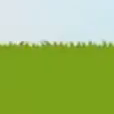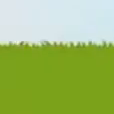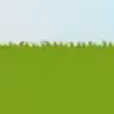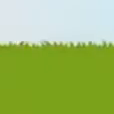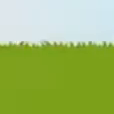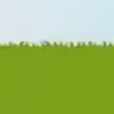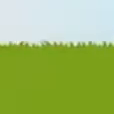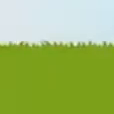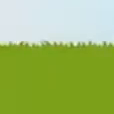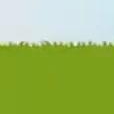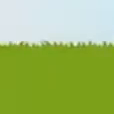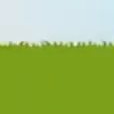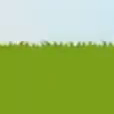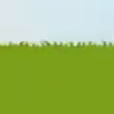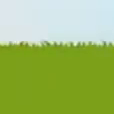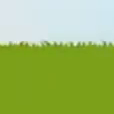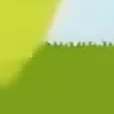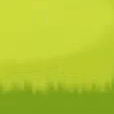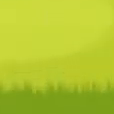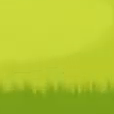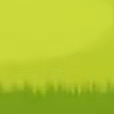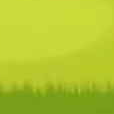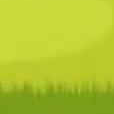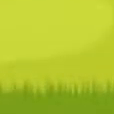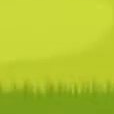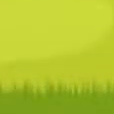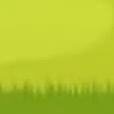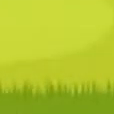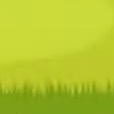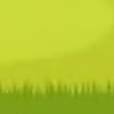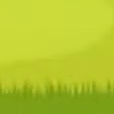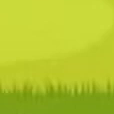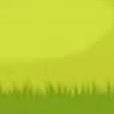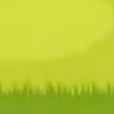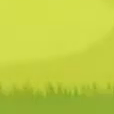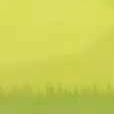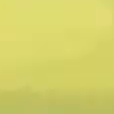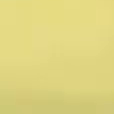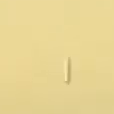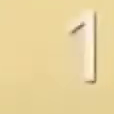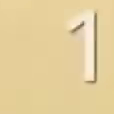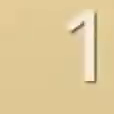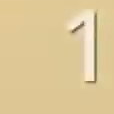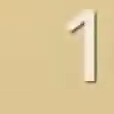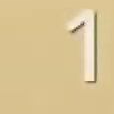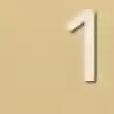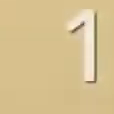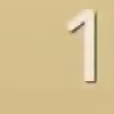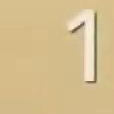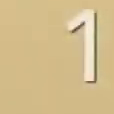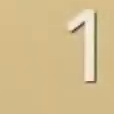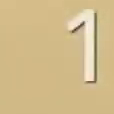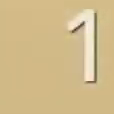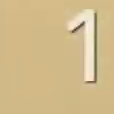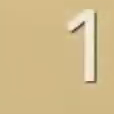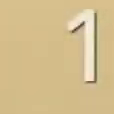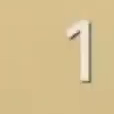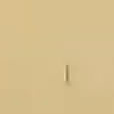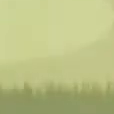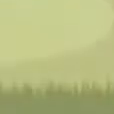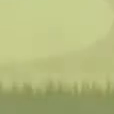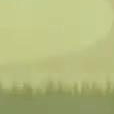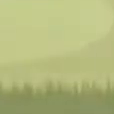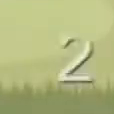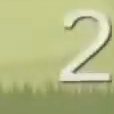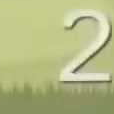o en el campo. No olvides decirle a tu papá estas reglas básicas de seguridad. Regla número uno. Vestir el equipo